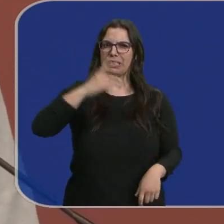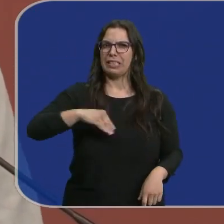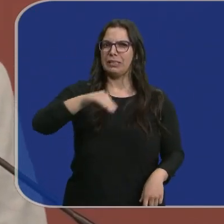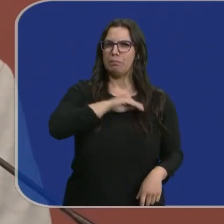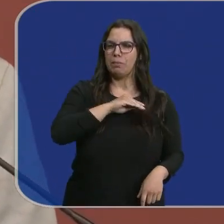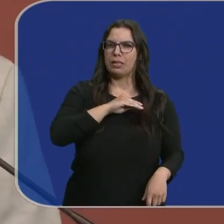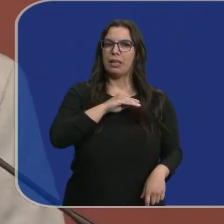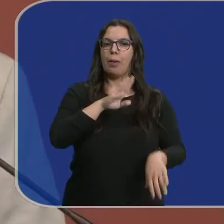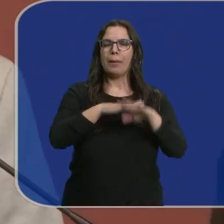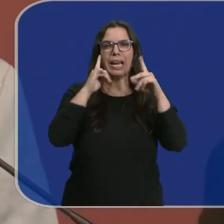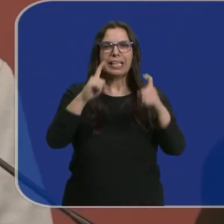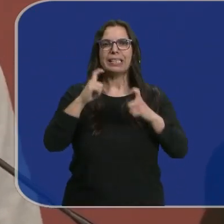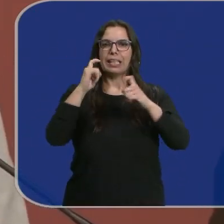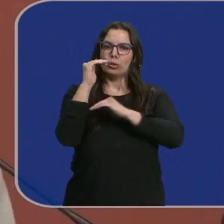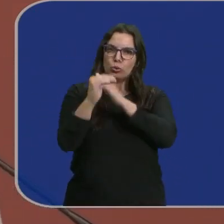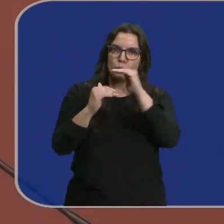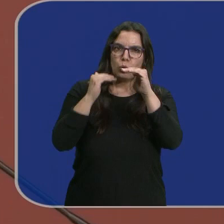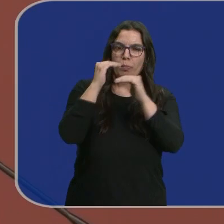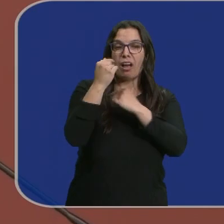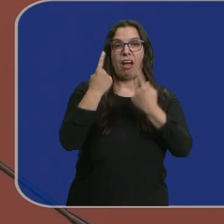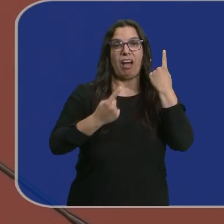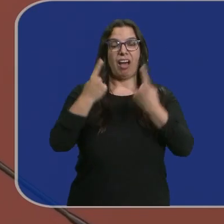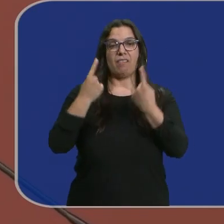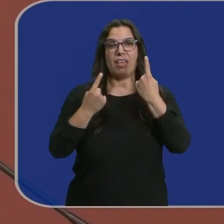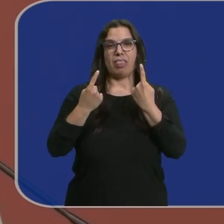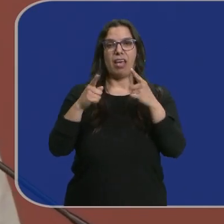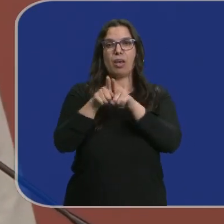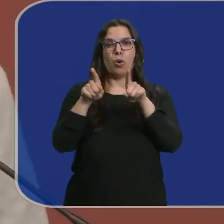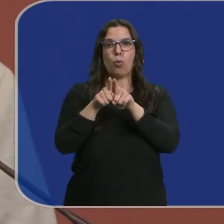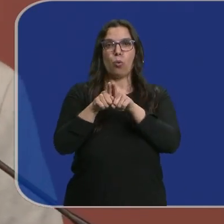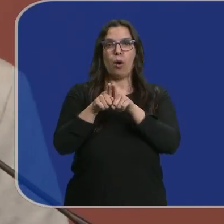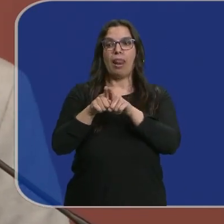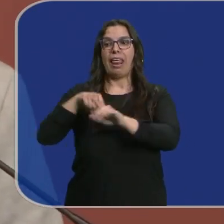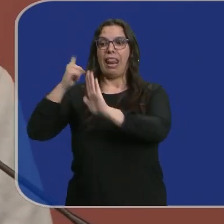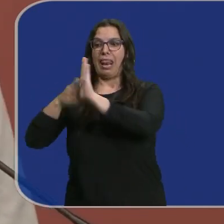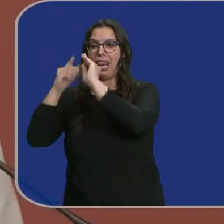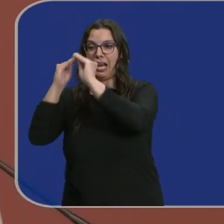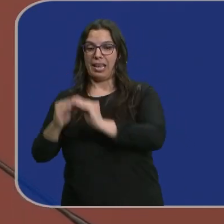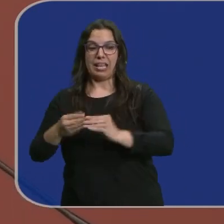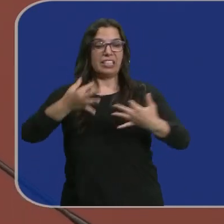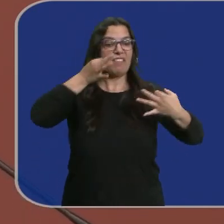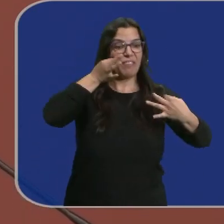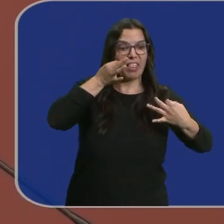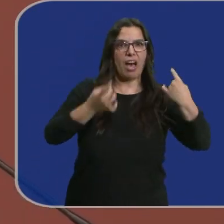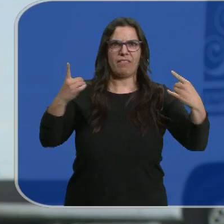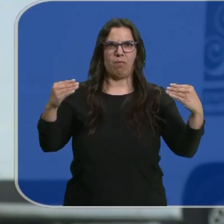para tratar de superar el gap que a veces existe entre lo que se legisla y lo que ocurre en la vida.